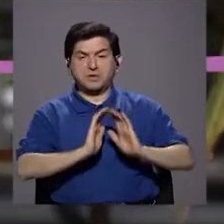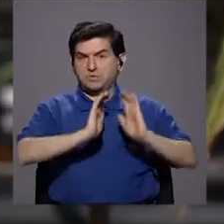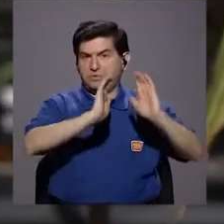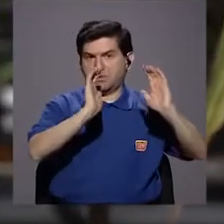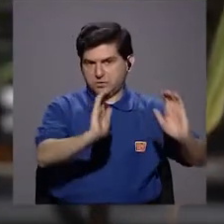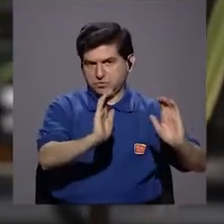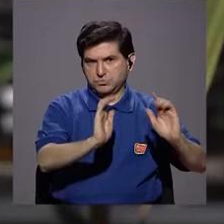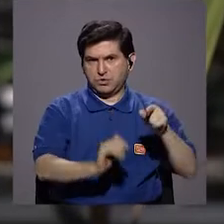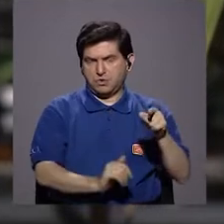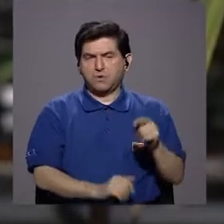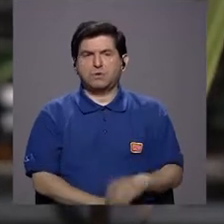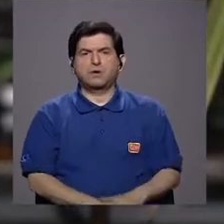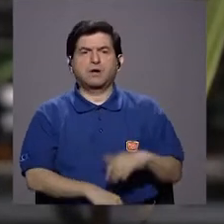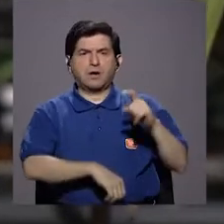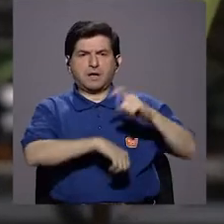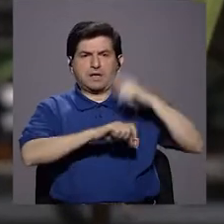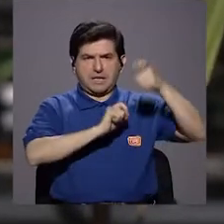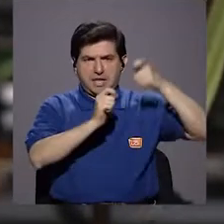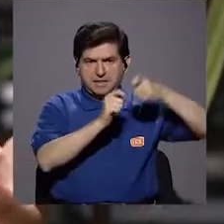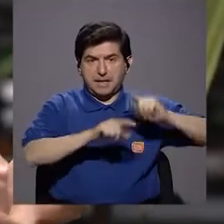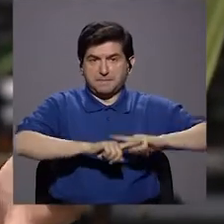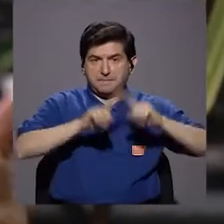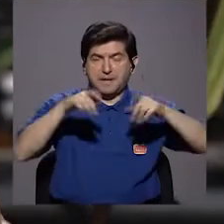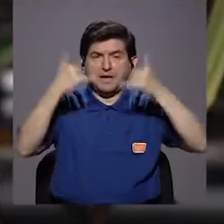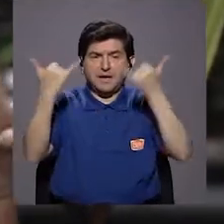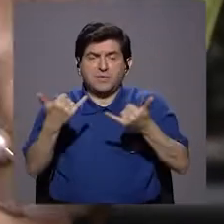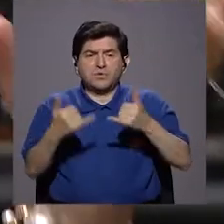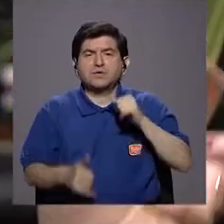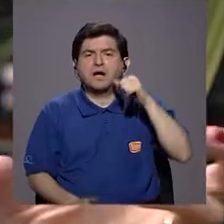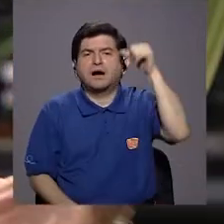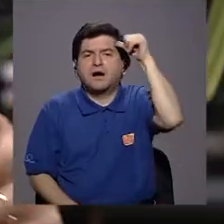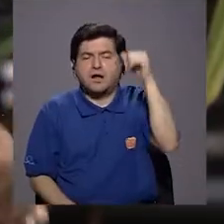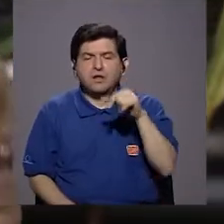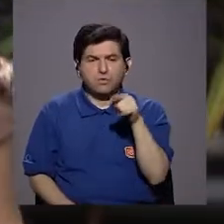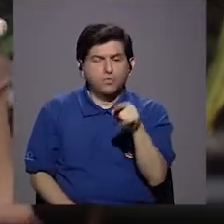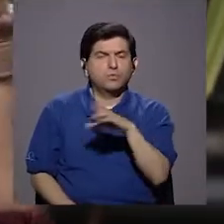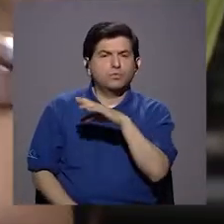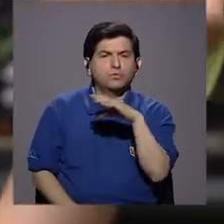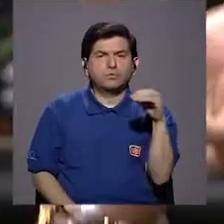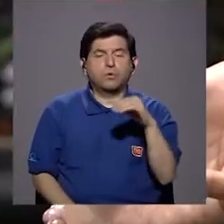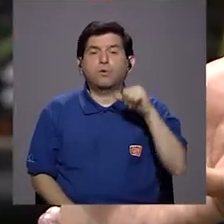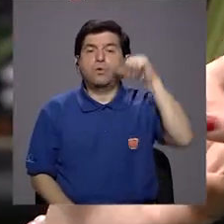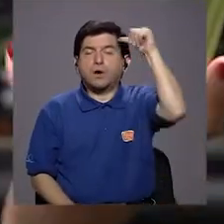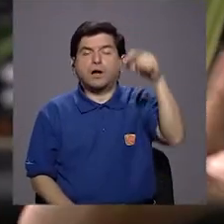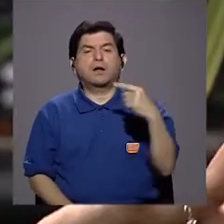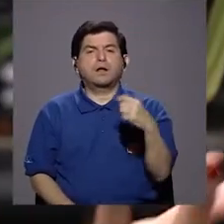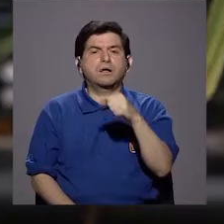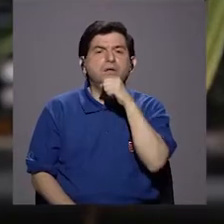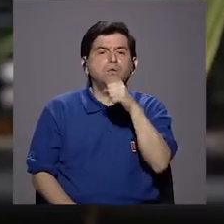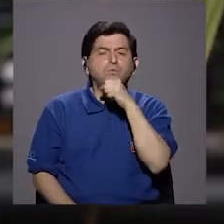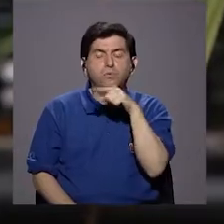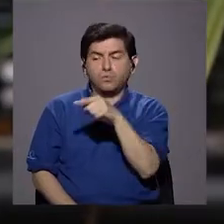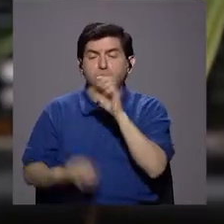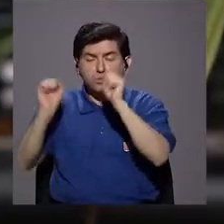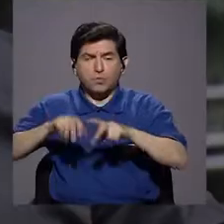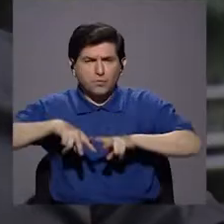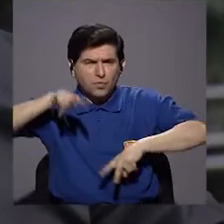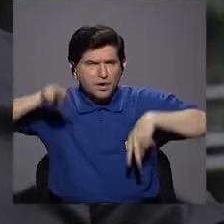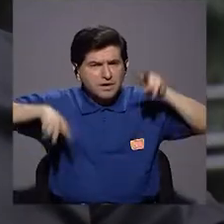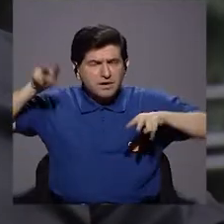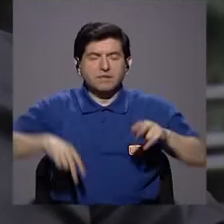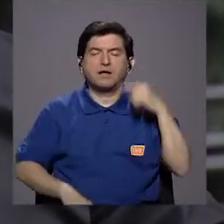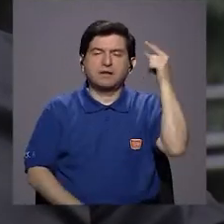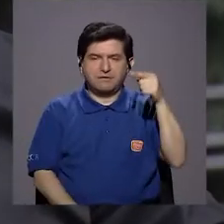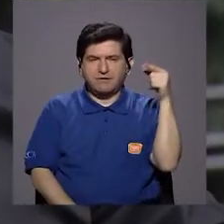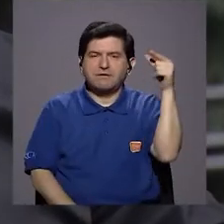educativa con los niños, ¿verdad? Es como una etapa. Pero, por ejemplo, cuando ya estamos en la adultez y ya además la adultez mayor, ¿esto podría